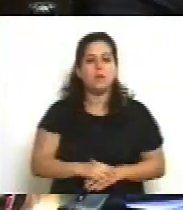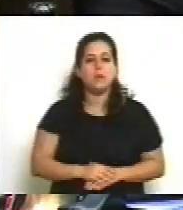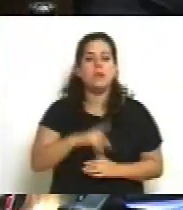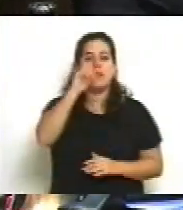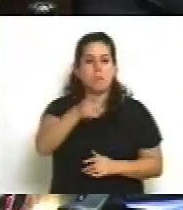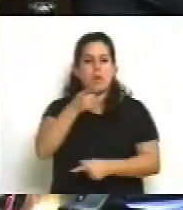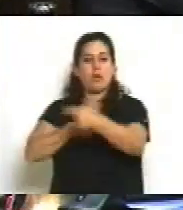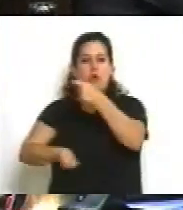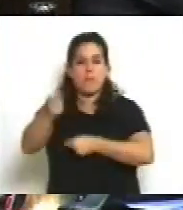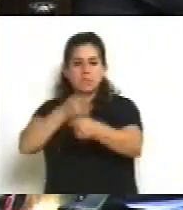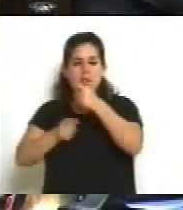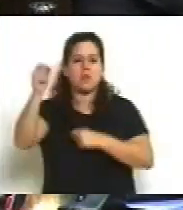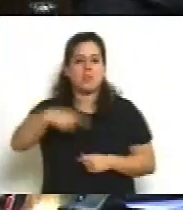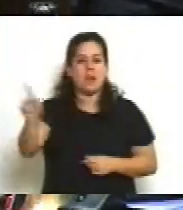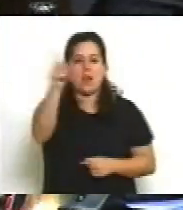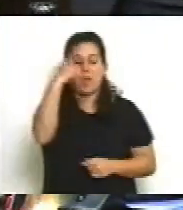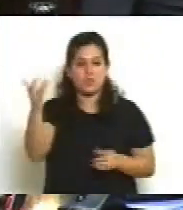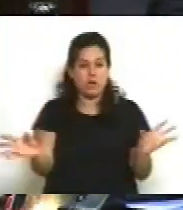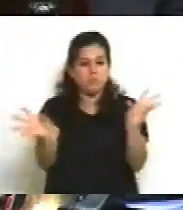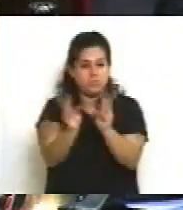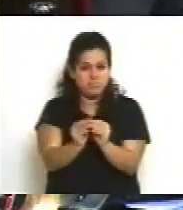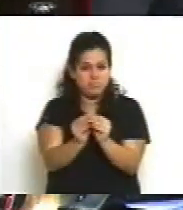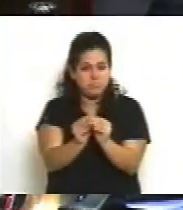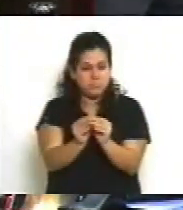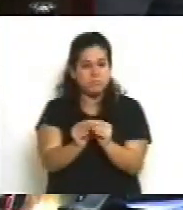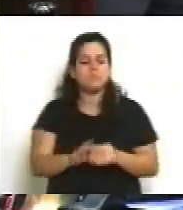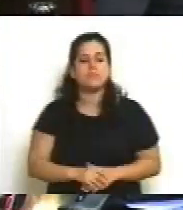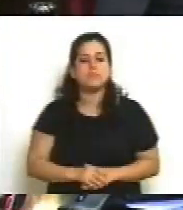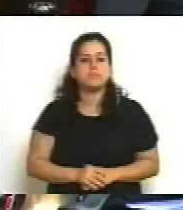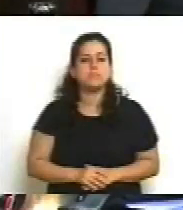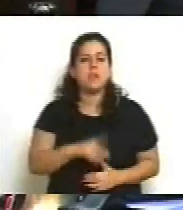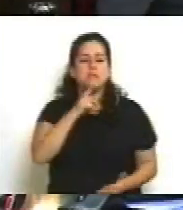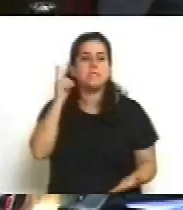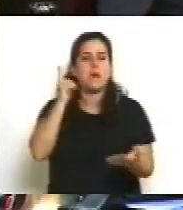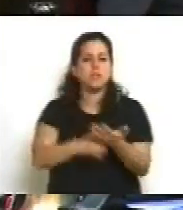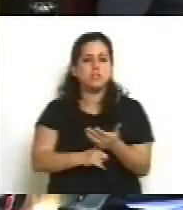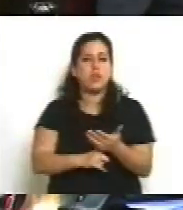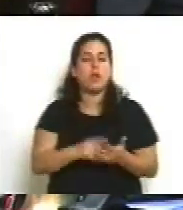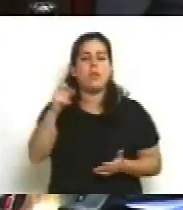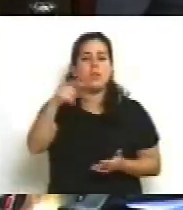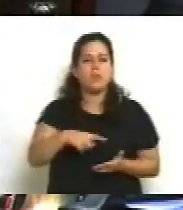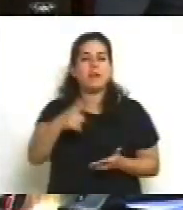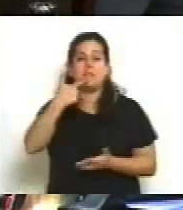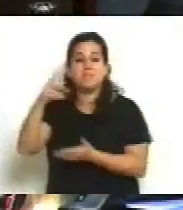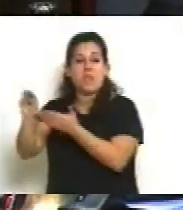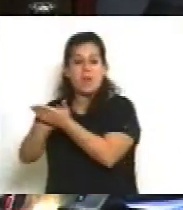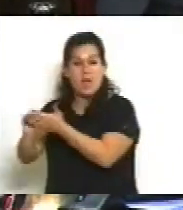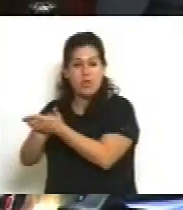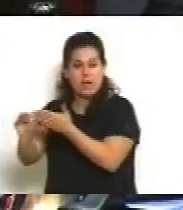Comercial de la Nación, Sanción del Honorable Senado